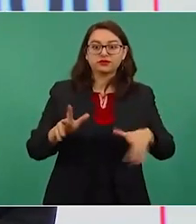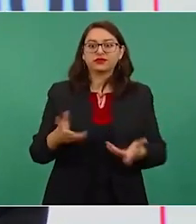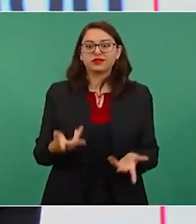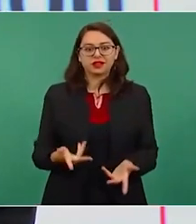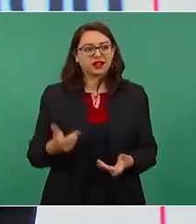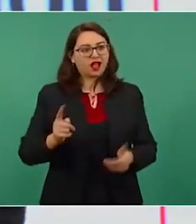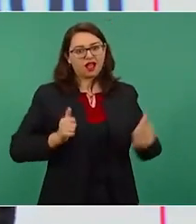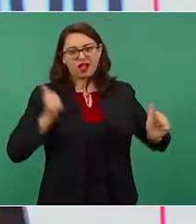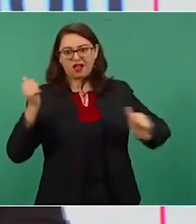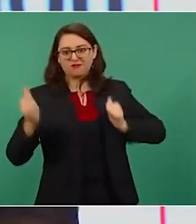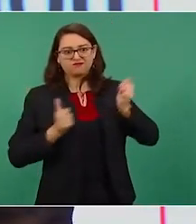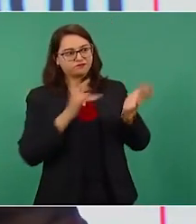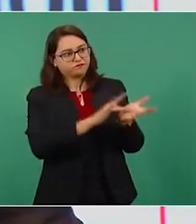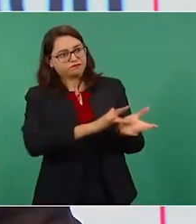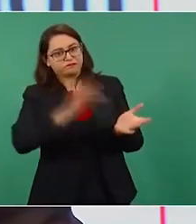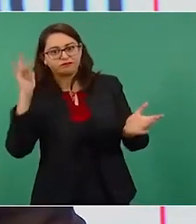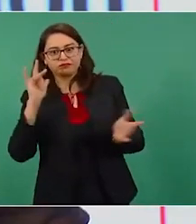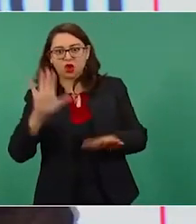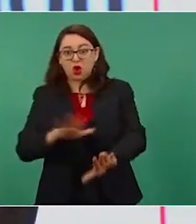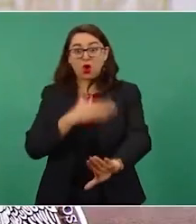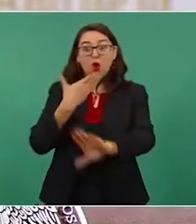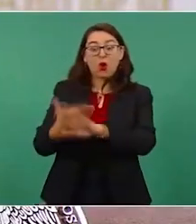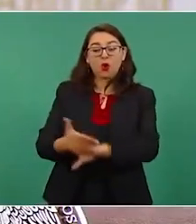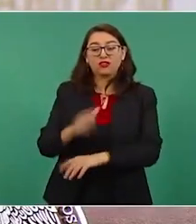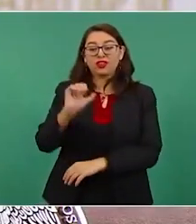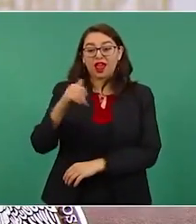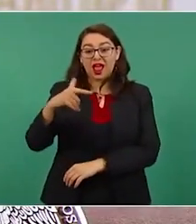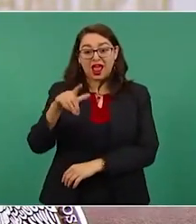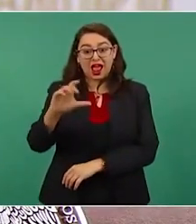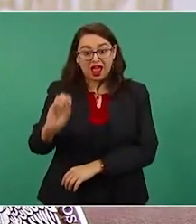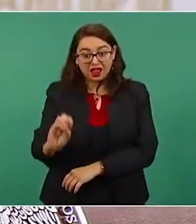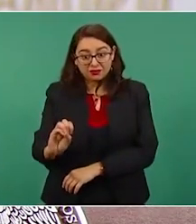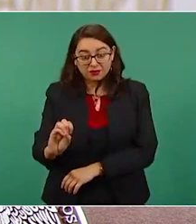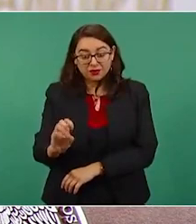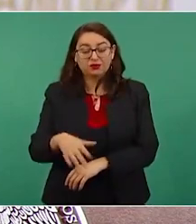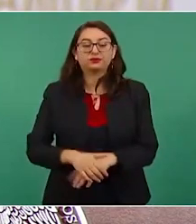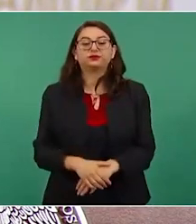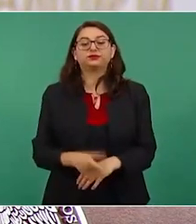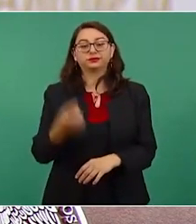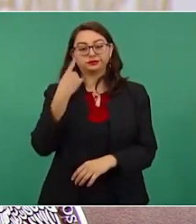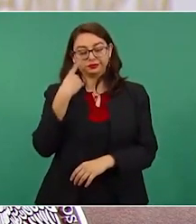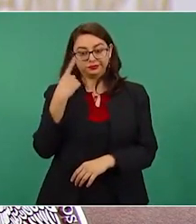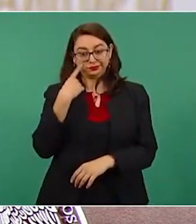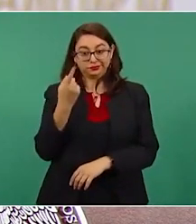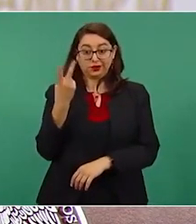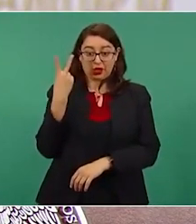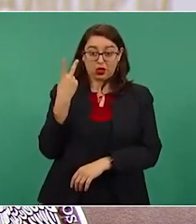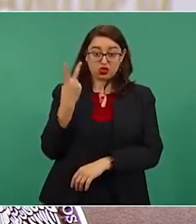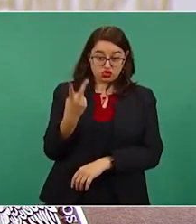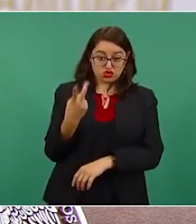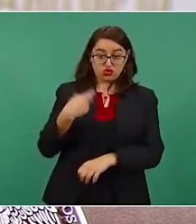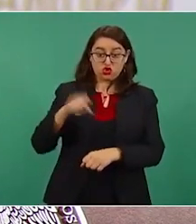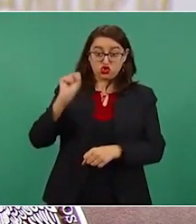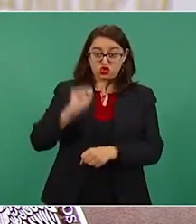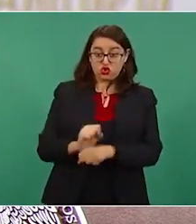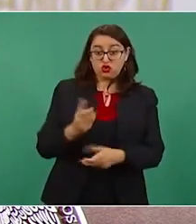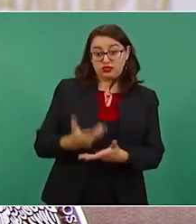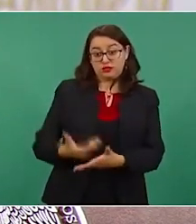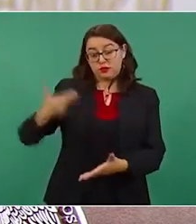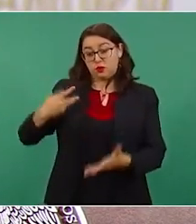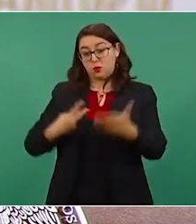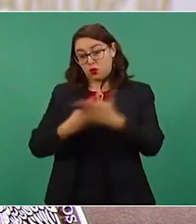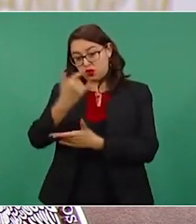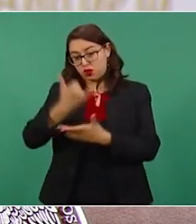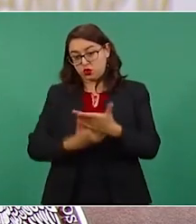López Obrador. Fue toda una operación. Hace dos semanas, la organización World Justice Project, Proyecto Justicia para el Mundo,